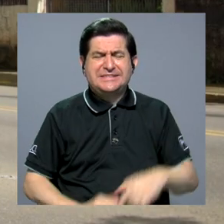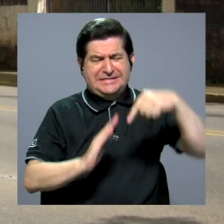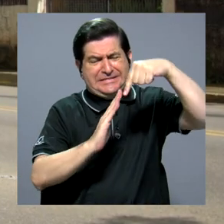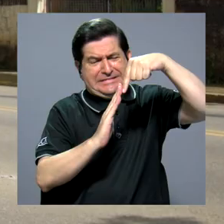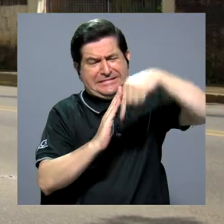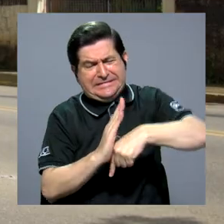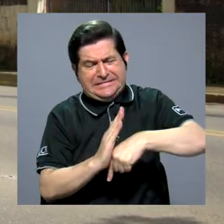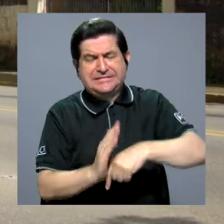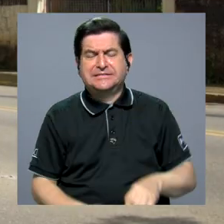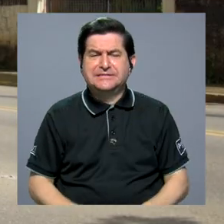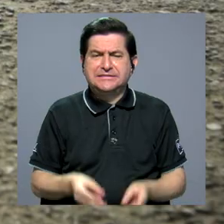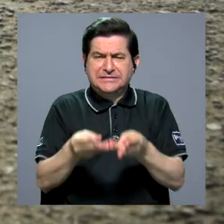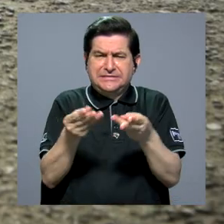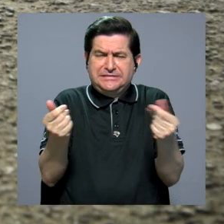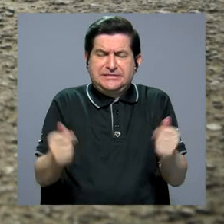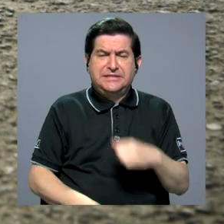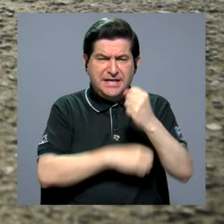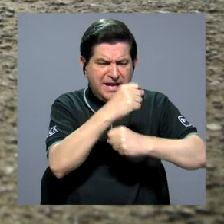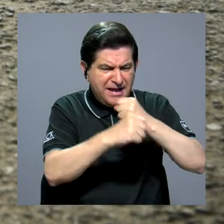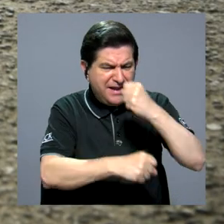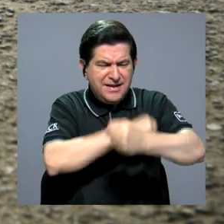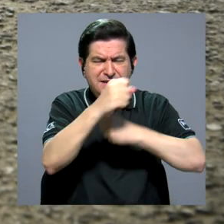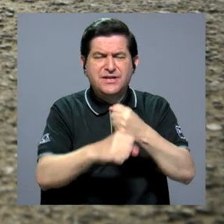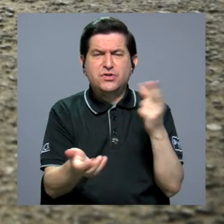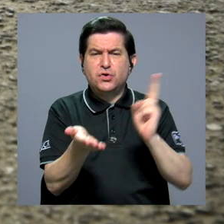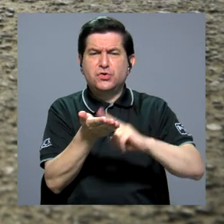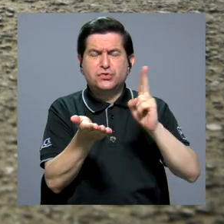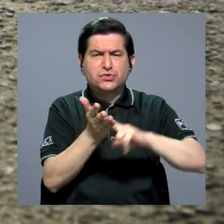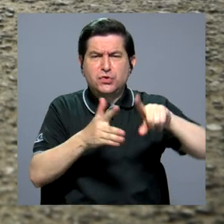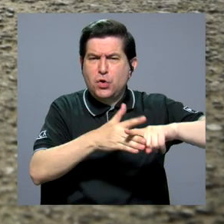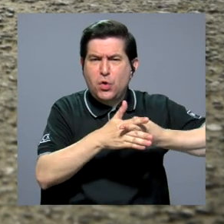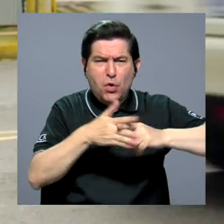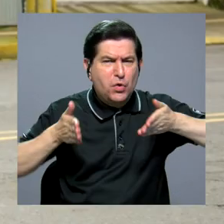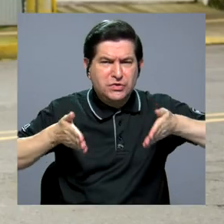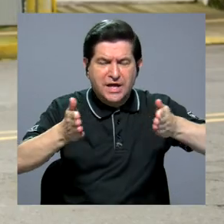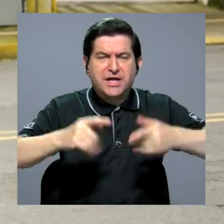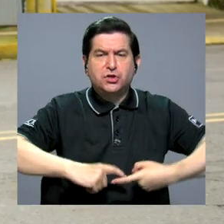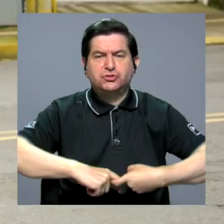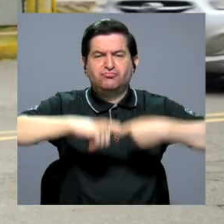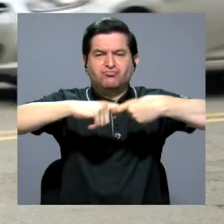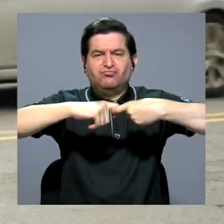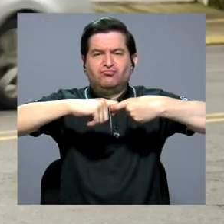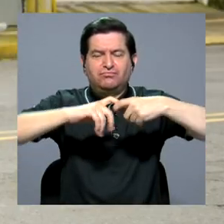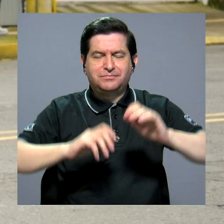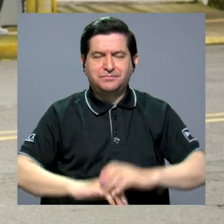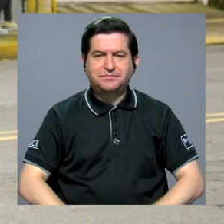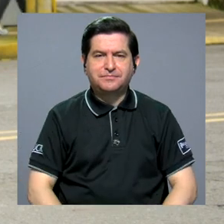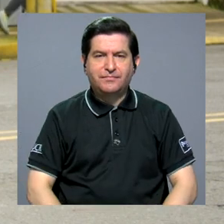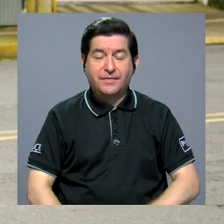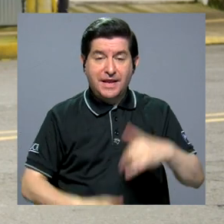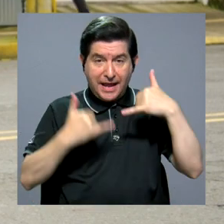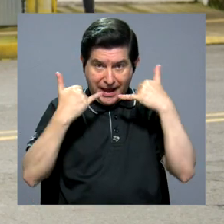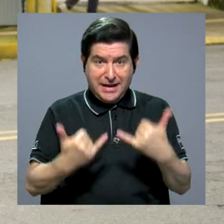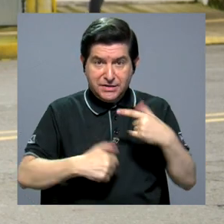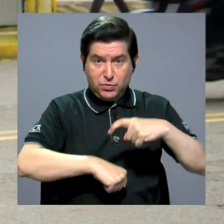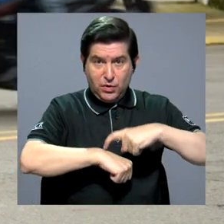se ha agravado, pues desde hace algunos años los contratos de mantenimiento vial están suspendidos.